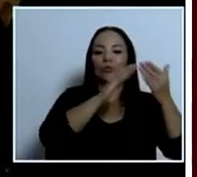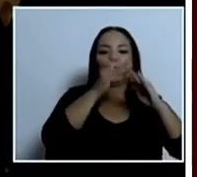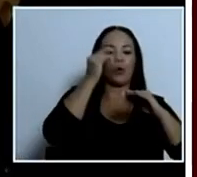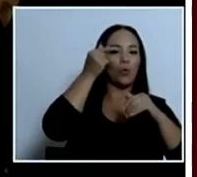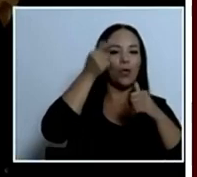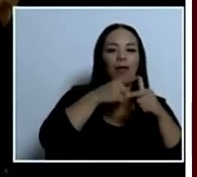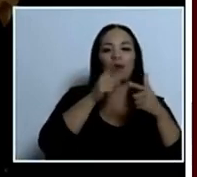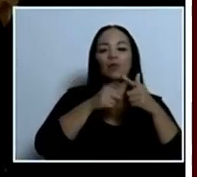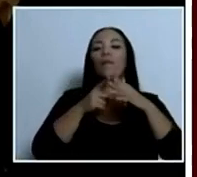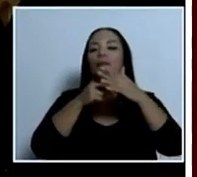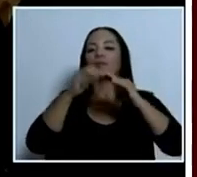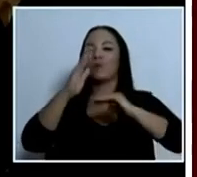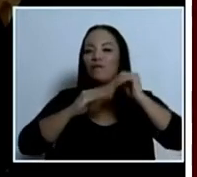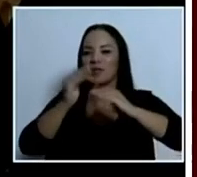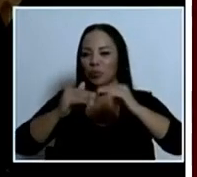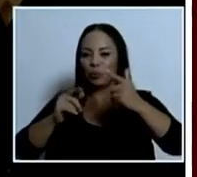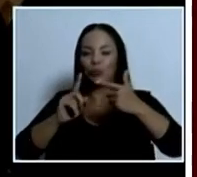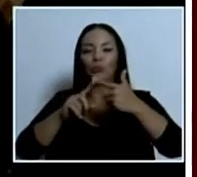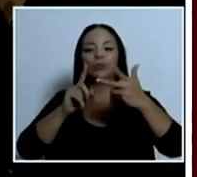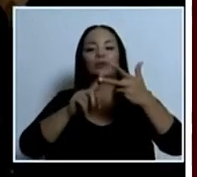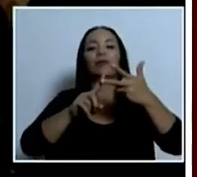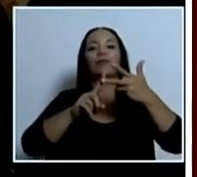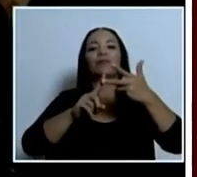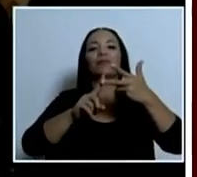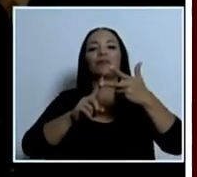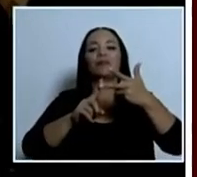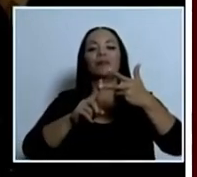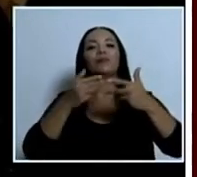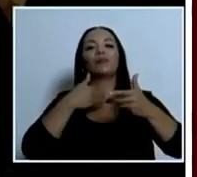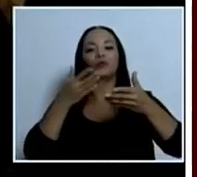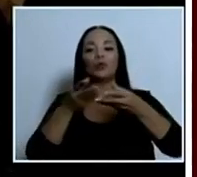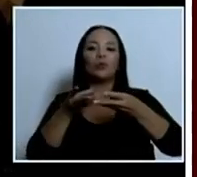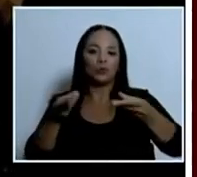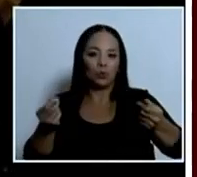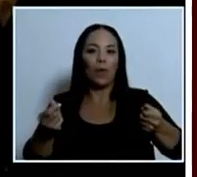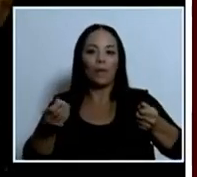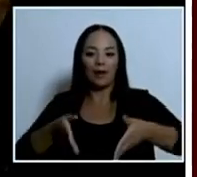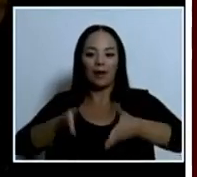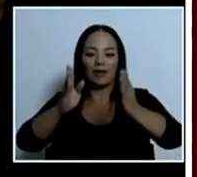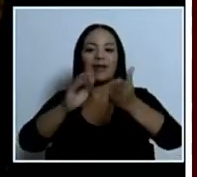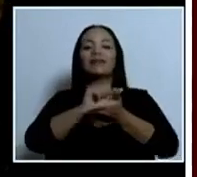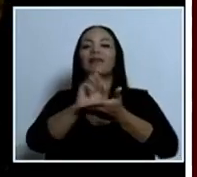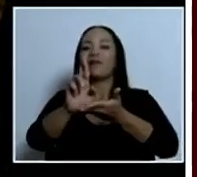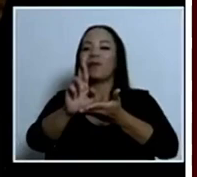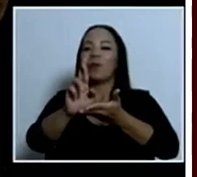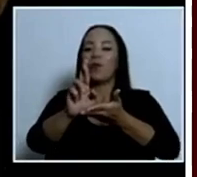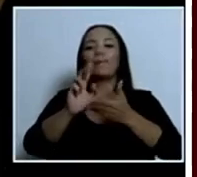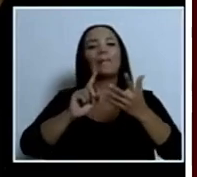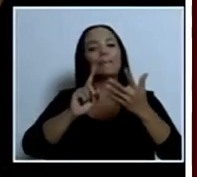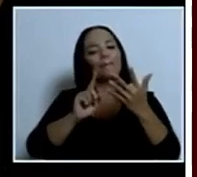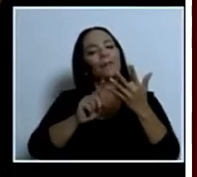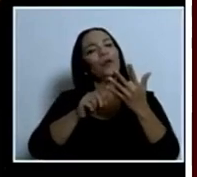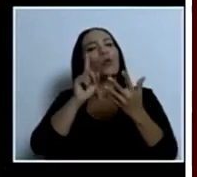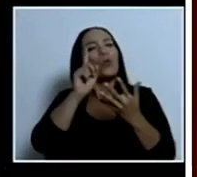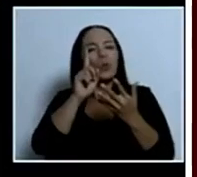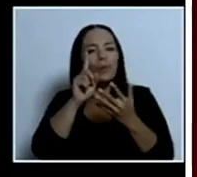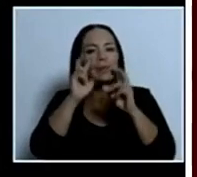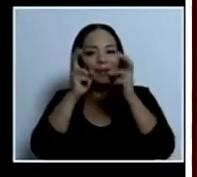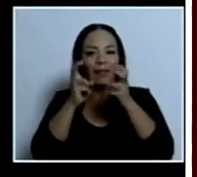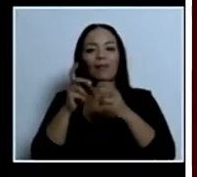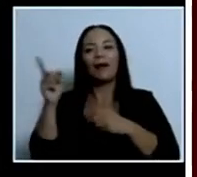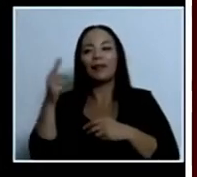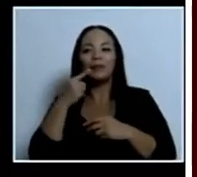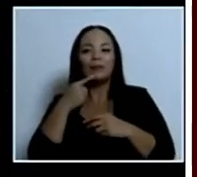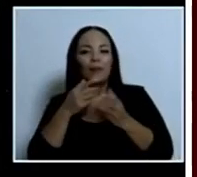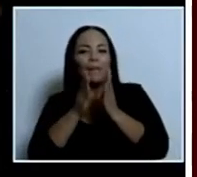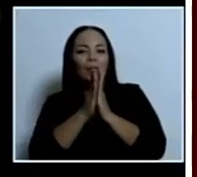infraestructura, tenemos la solución a la carretera de San Ramón. Pero teníamos un aspecto que él nos había pedido y era el tema cultural.